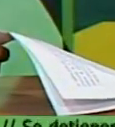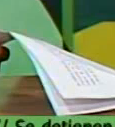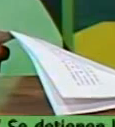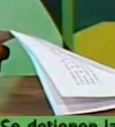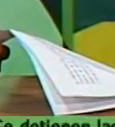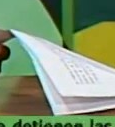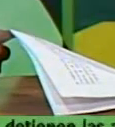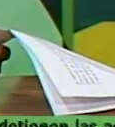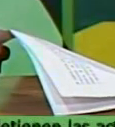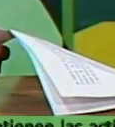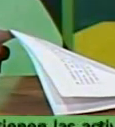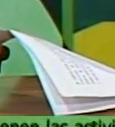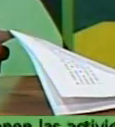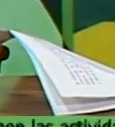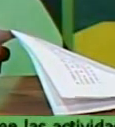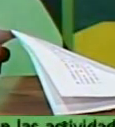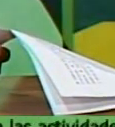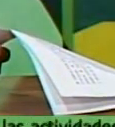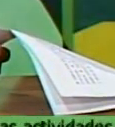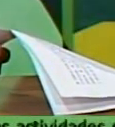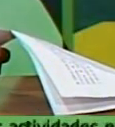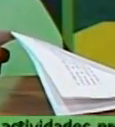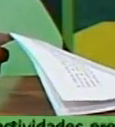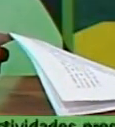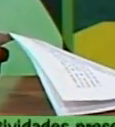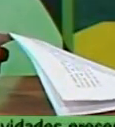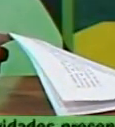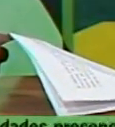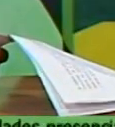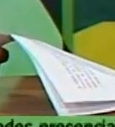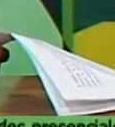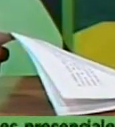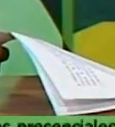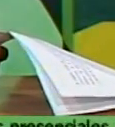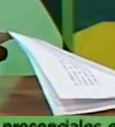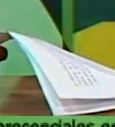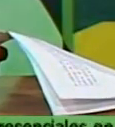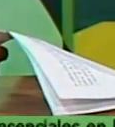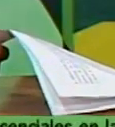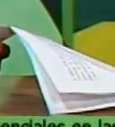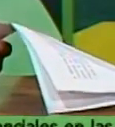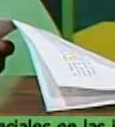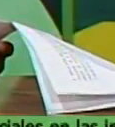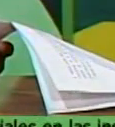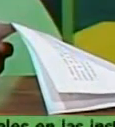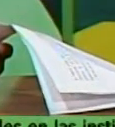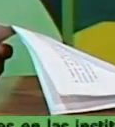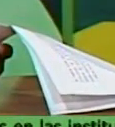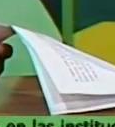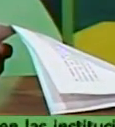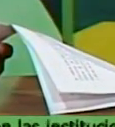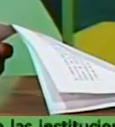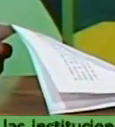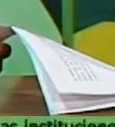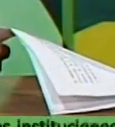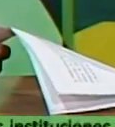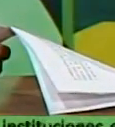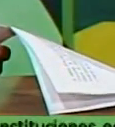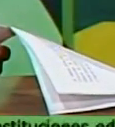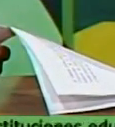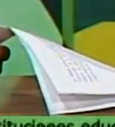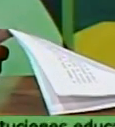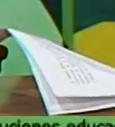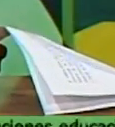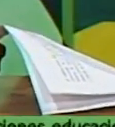las Tunas dos hermanos y Macagua en Jobao las Mercedes en Colombia y la